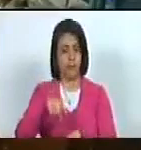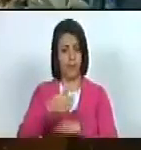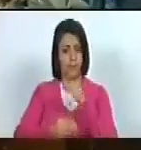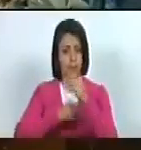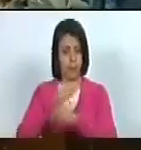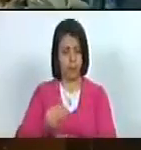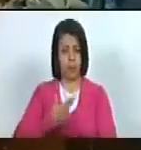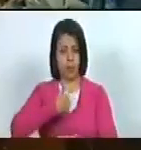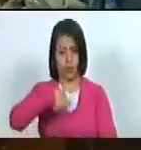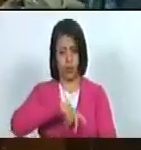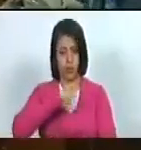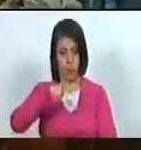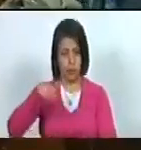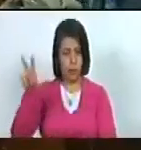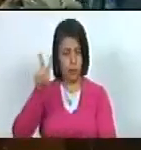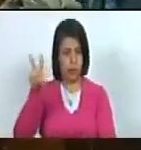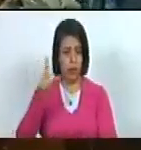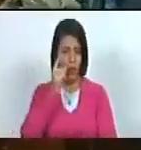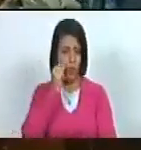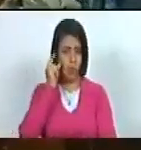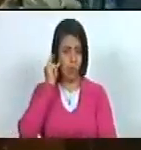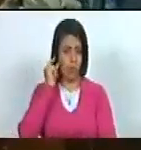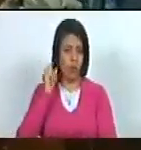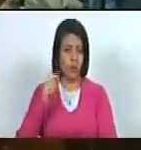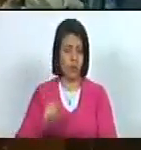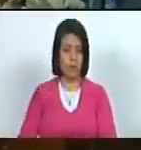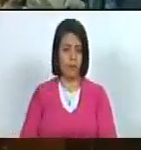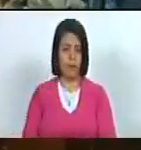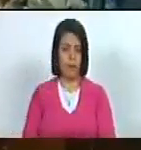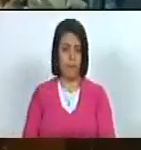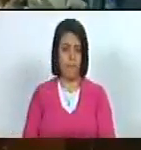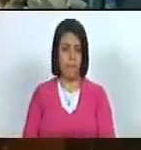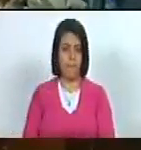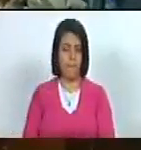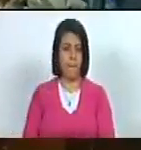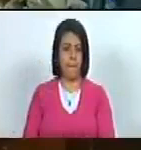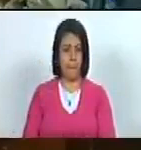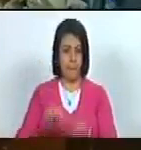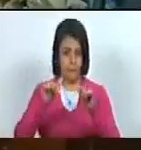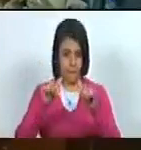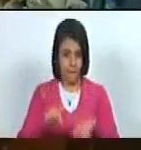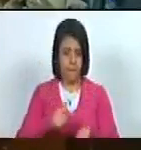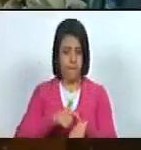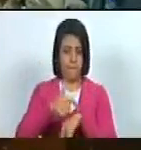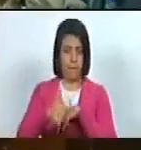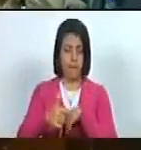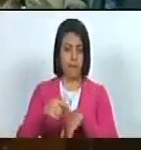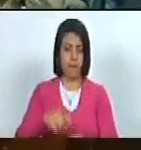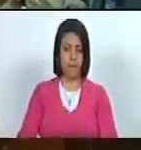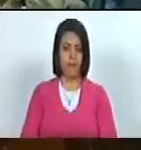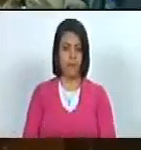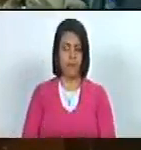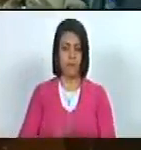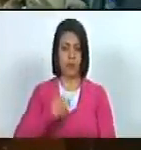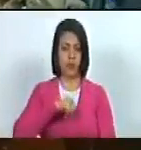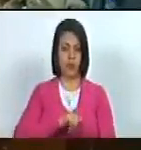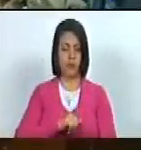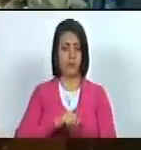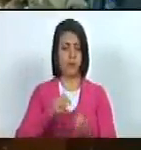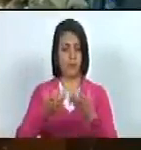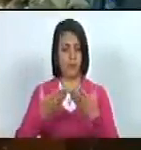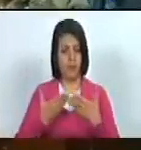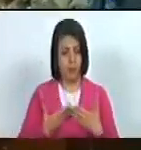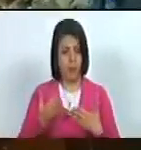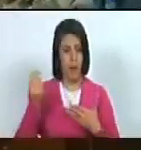nos ha correspondido a los venezolanos a las venezolanas en estos tiempos donde hemos recibido